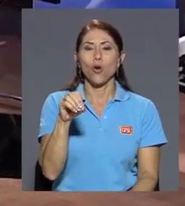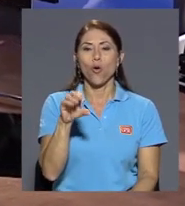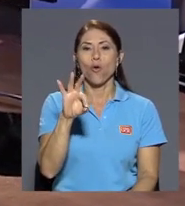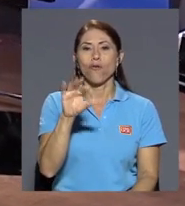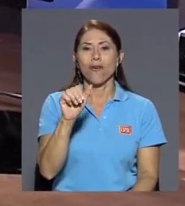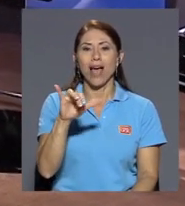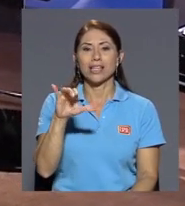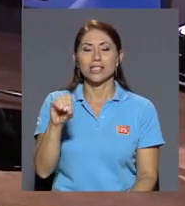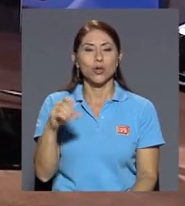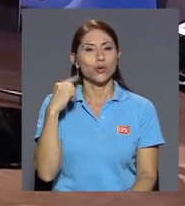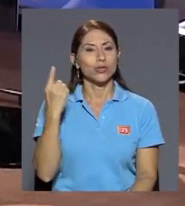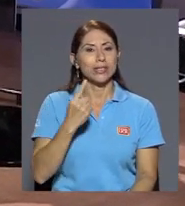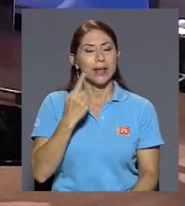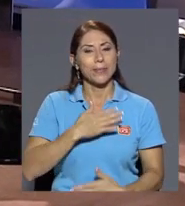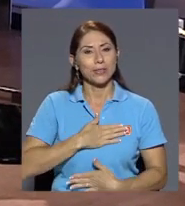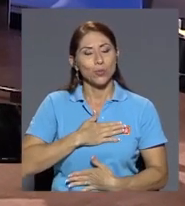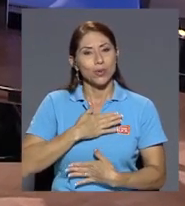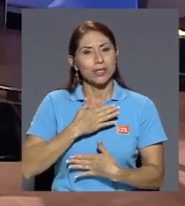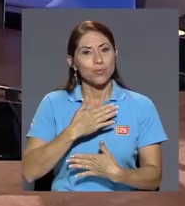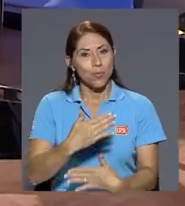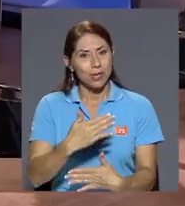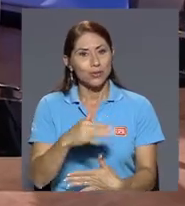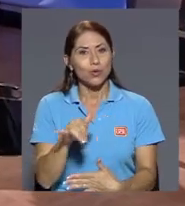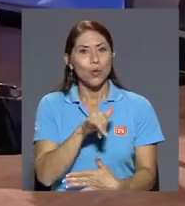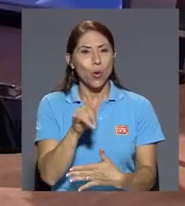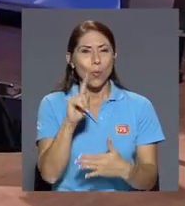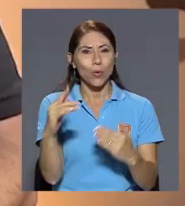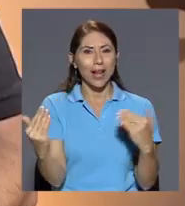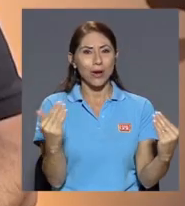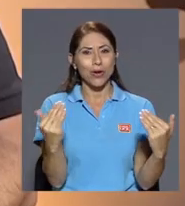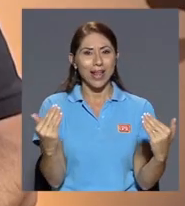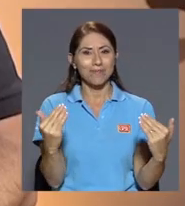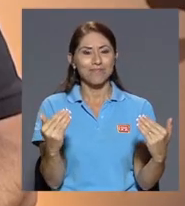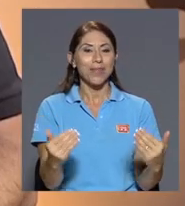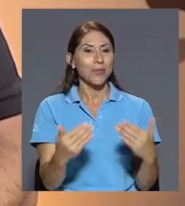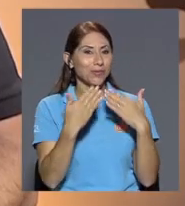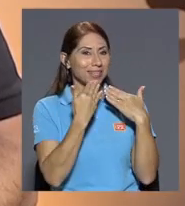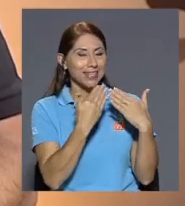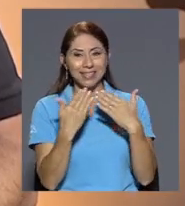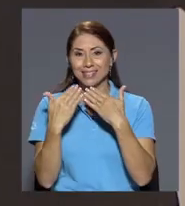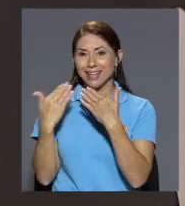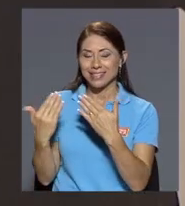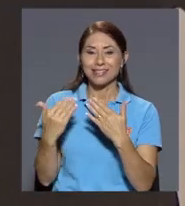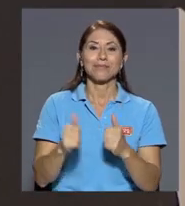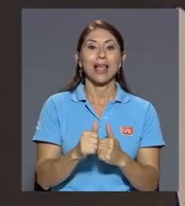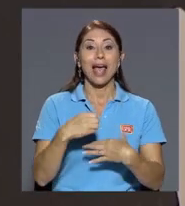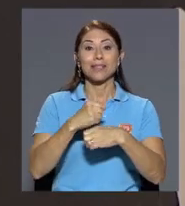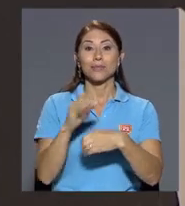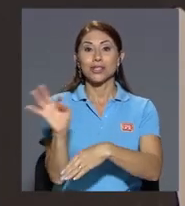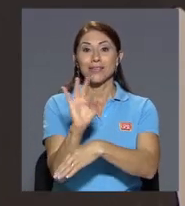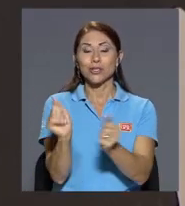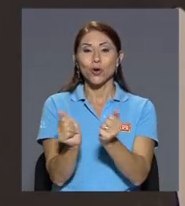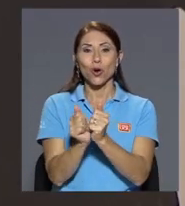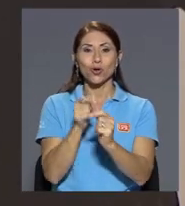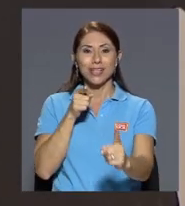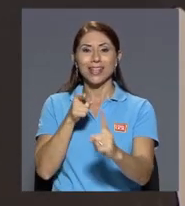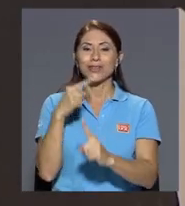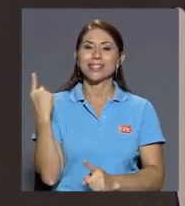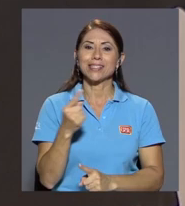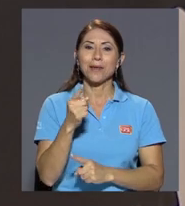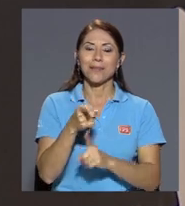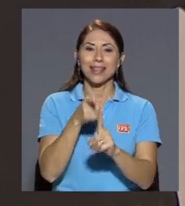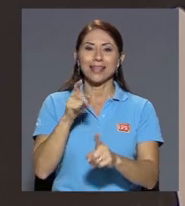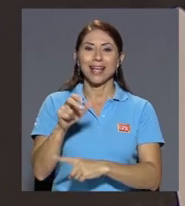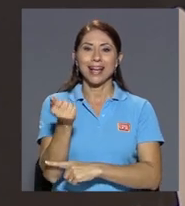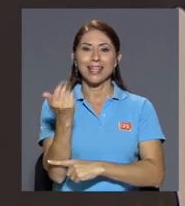estuvo dispuesto a ponernos como una alegoría muchas gracias por acompañarnos hacemos televisión con sentido siempre desde el